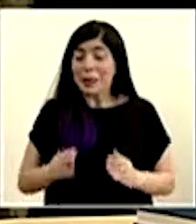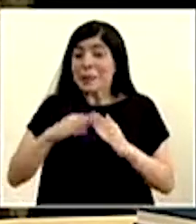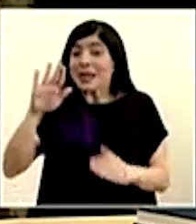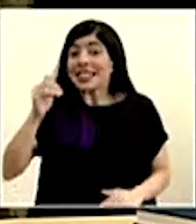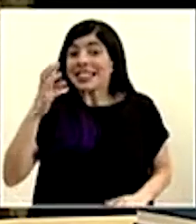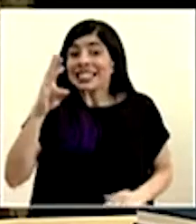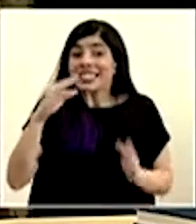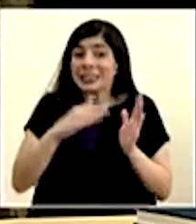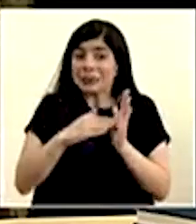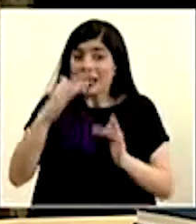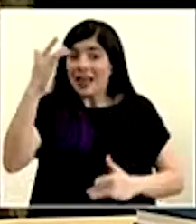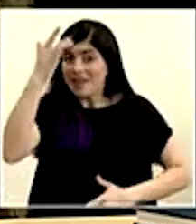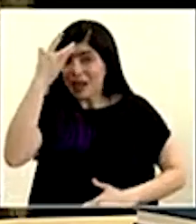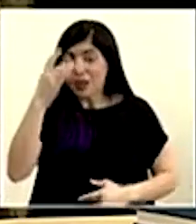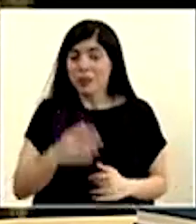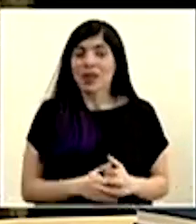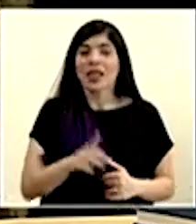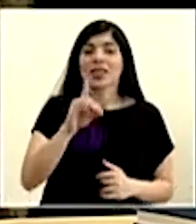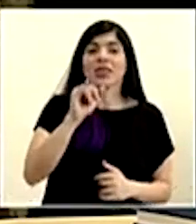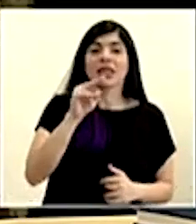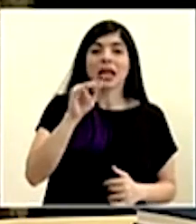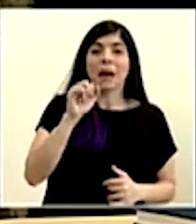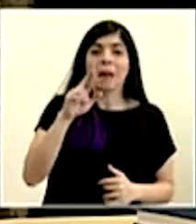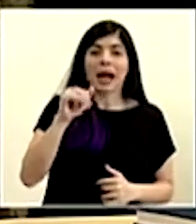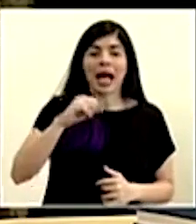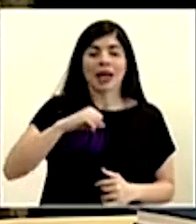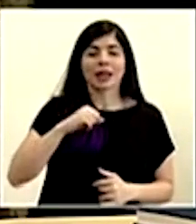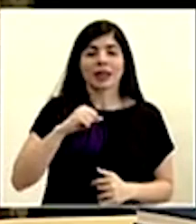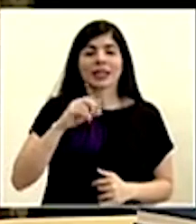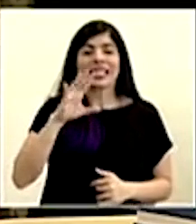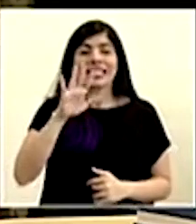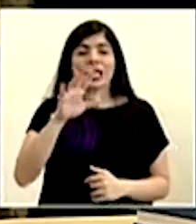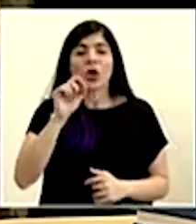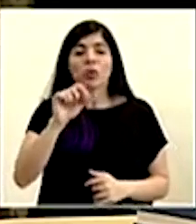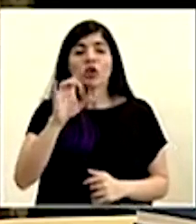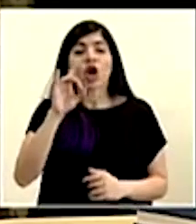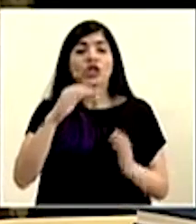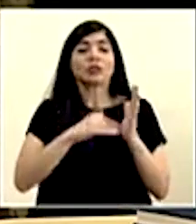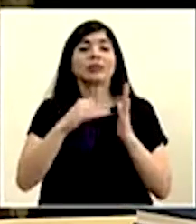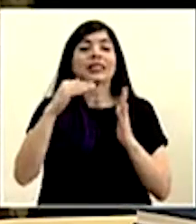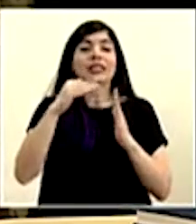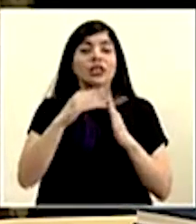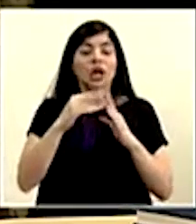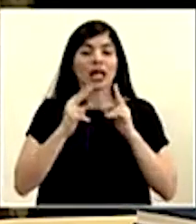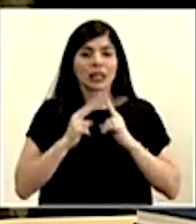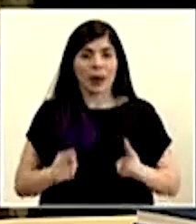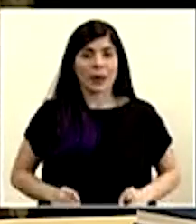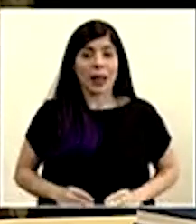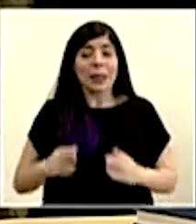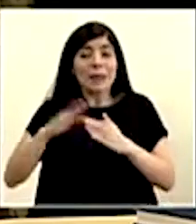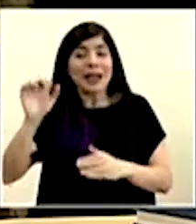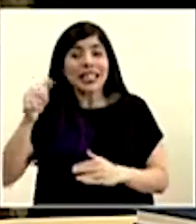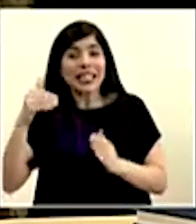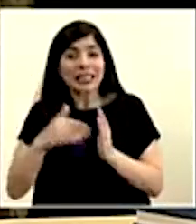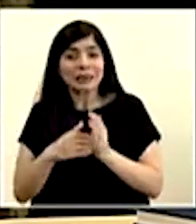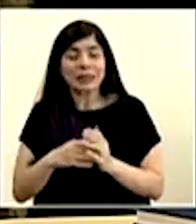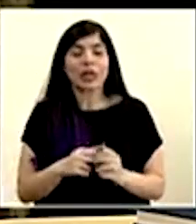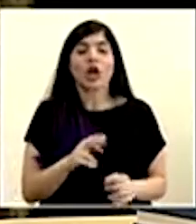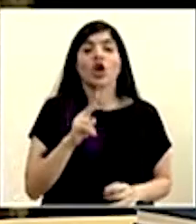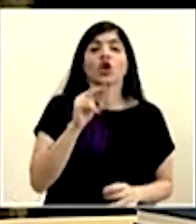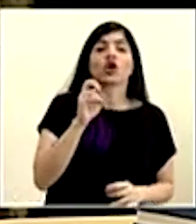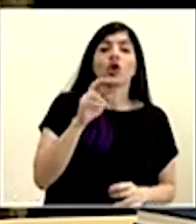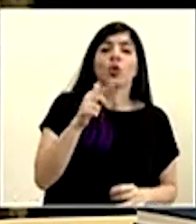16.000 casos. Dinamarca, 5.8 millones de habitantes, más de 10.000 casos. Noruega,